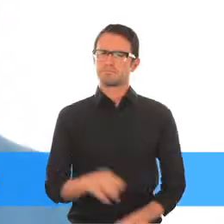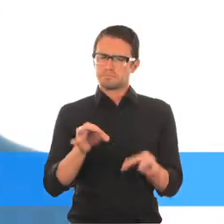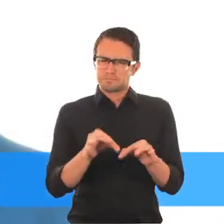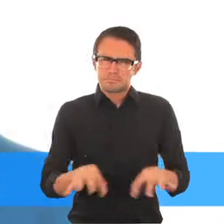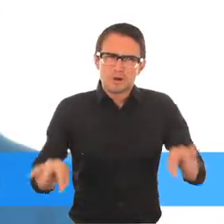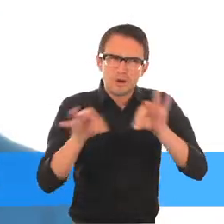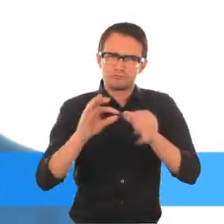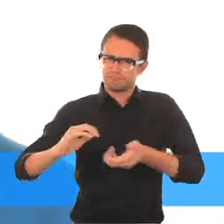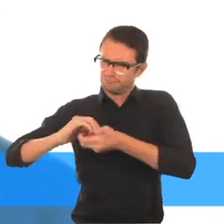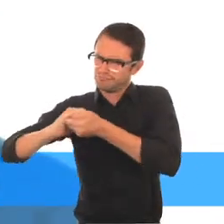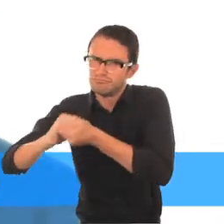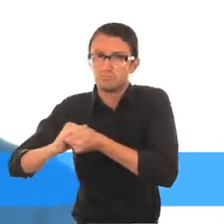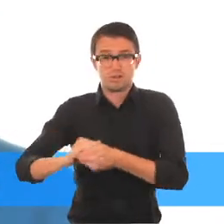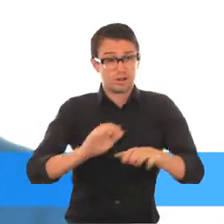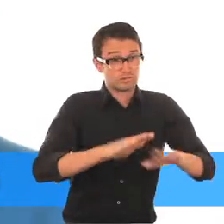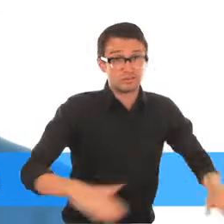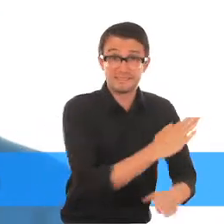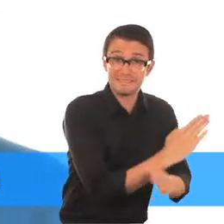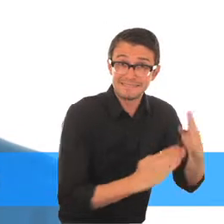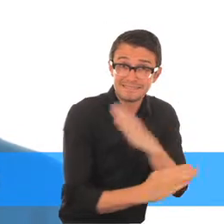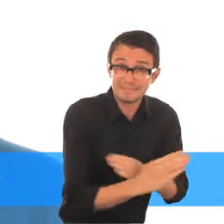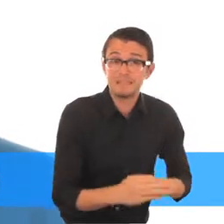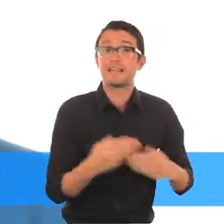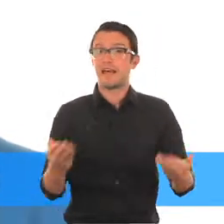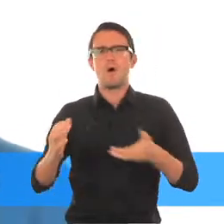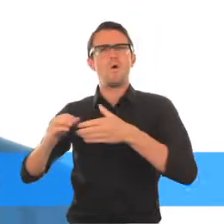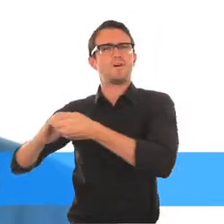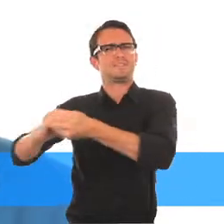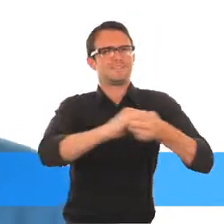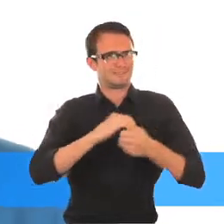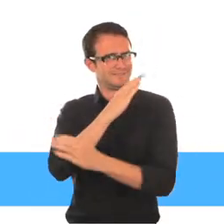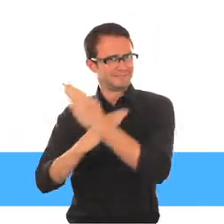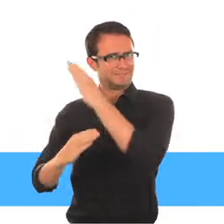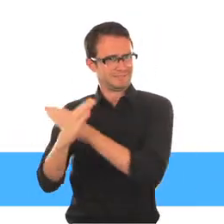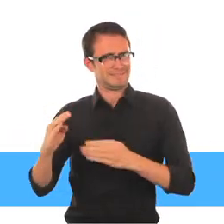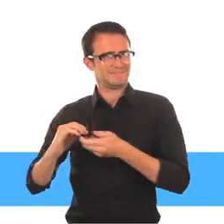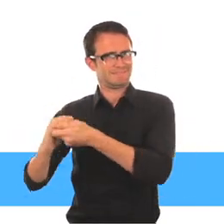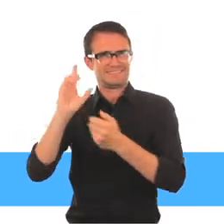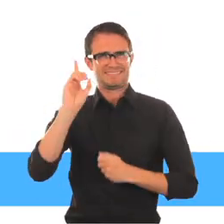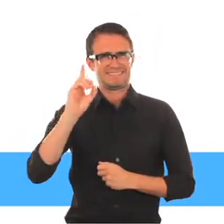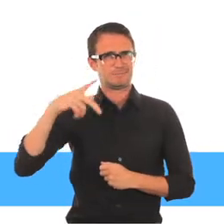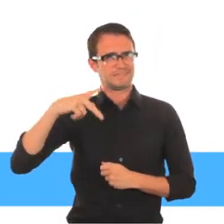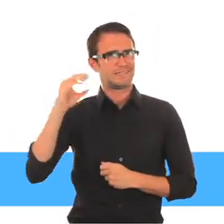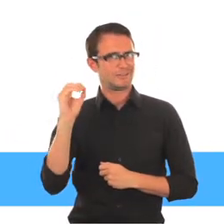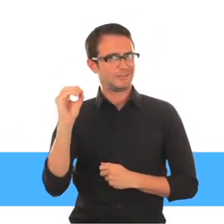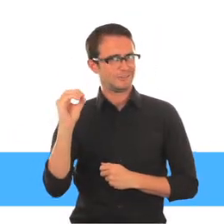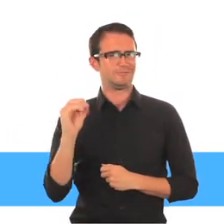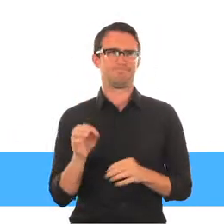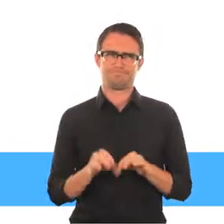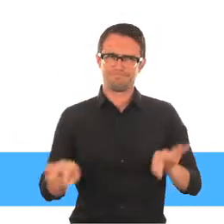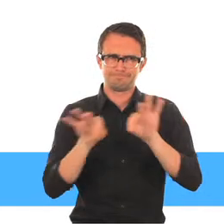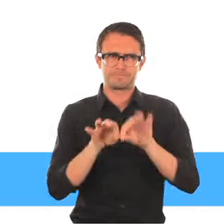Es importante trabajar en asociación con los niños con discapacidad y las organizaciones de personas con discapacidad Hacer que sea